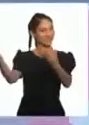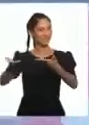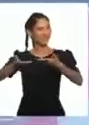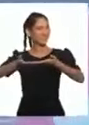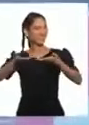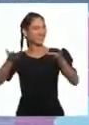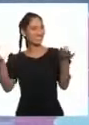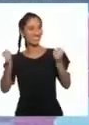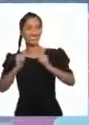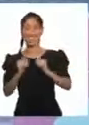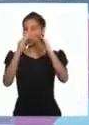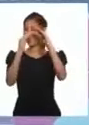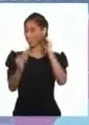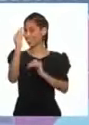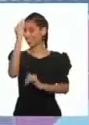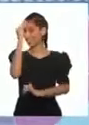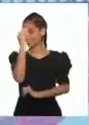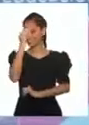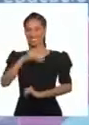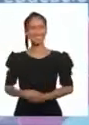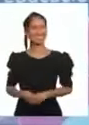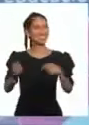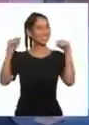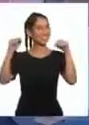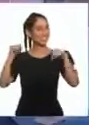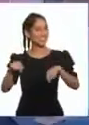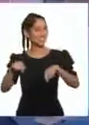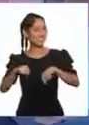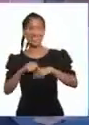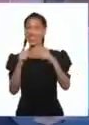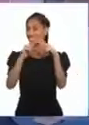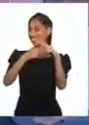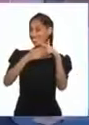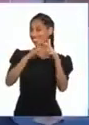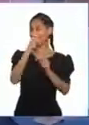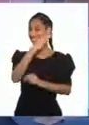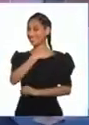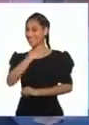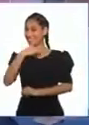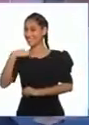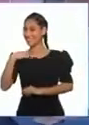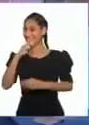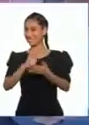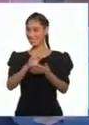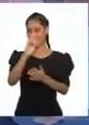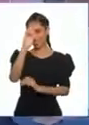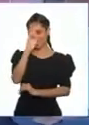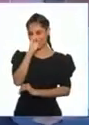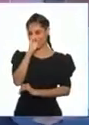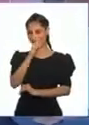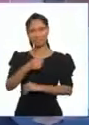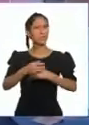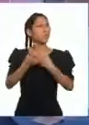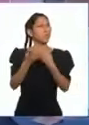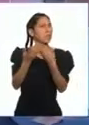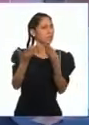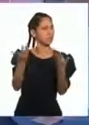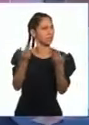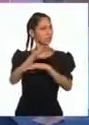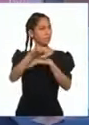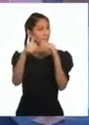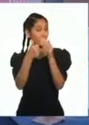Bienvenidas y bienvenidos a Aprendo en Casa. Esta es una iniciativa del Ministerio de Educación